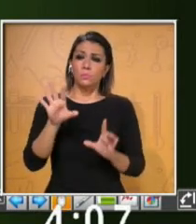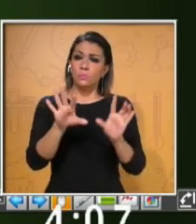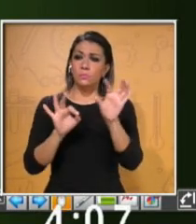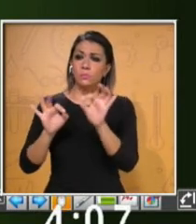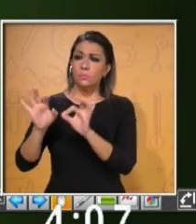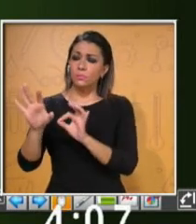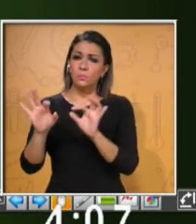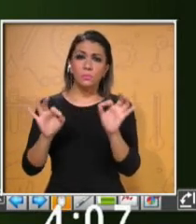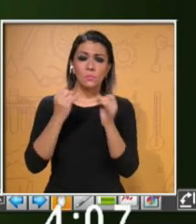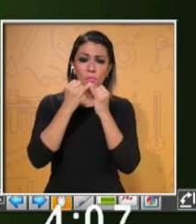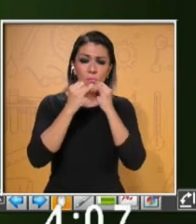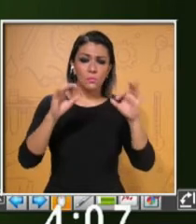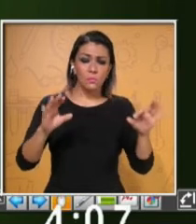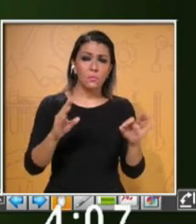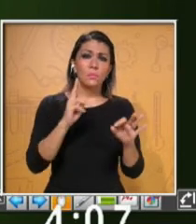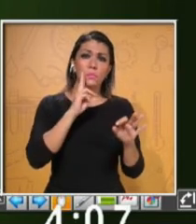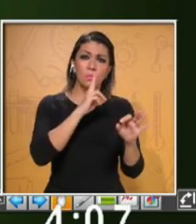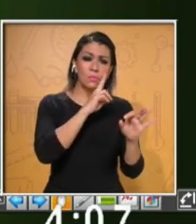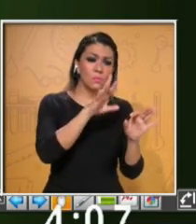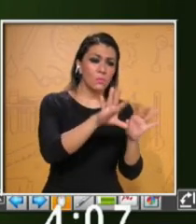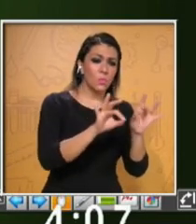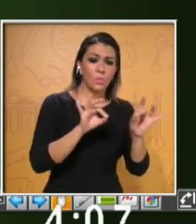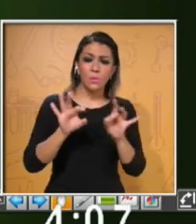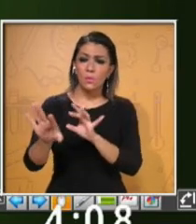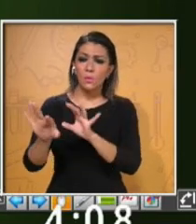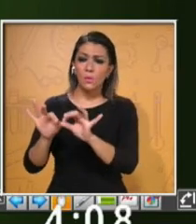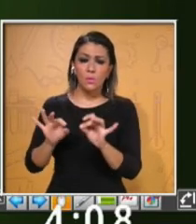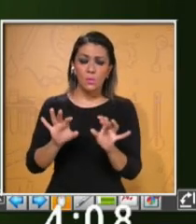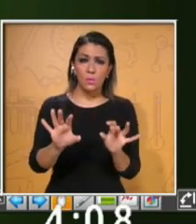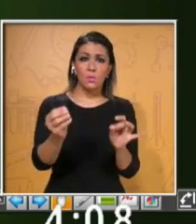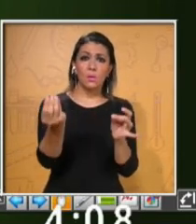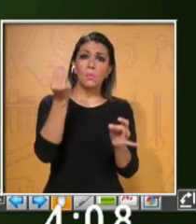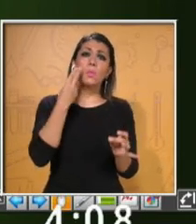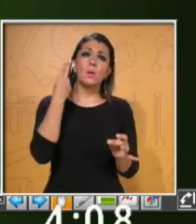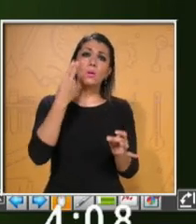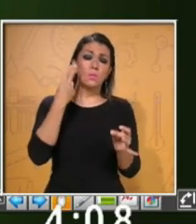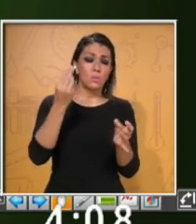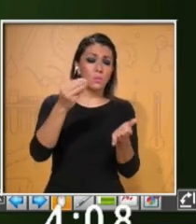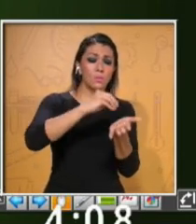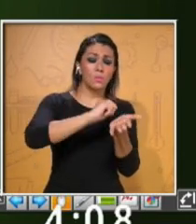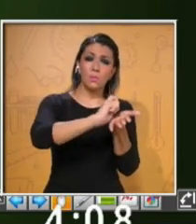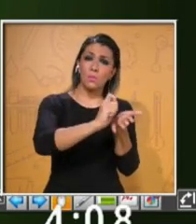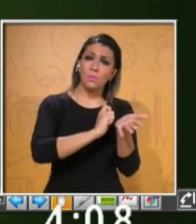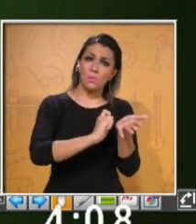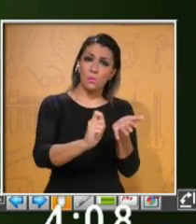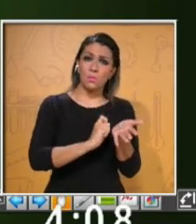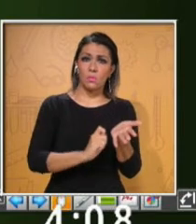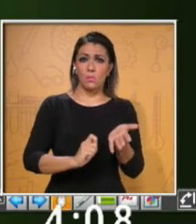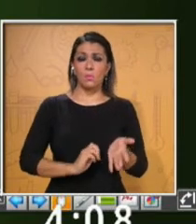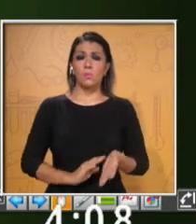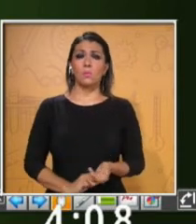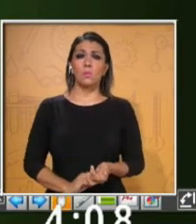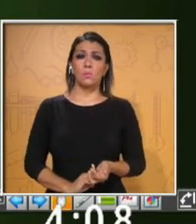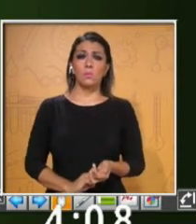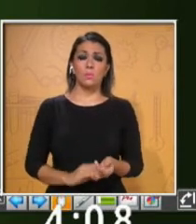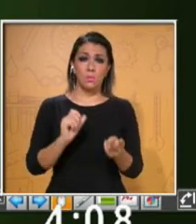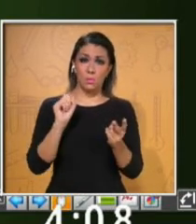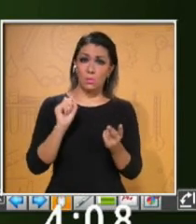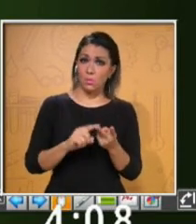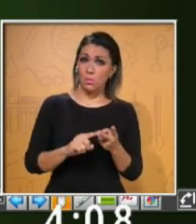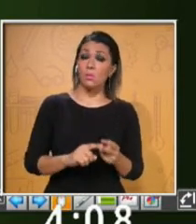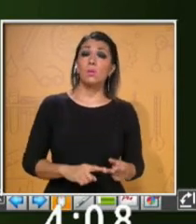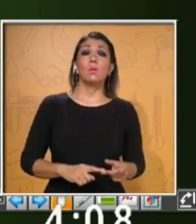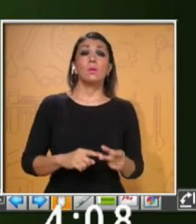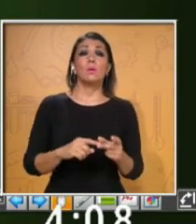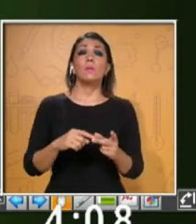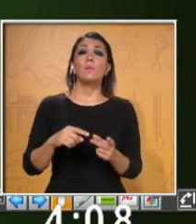puedes necesitar, que vas a utilizar en tu presentación. The different sources of information. Las fuentes distintas de